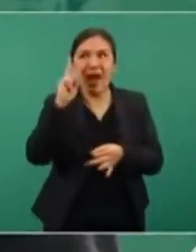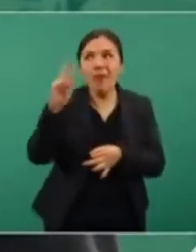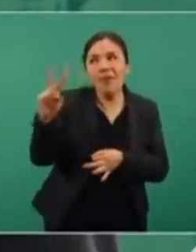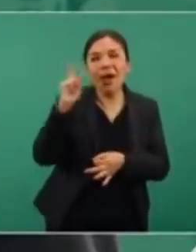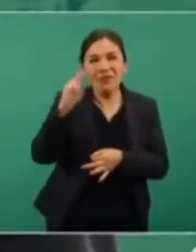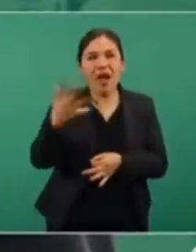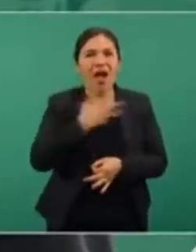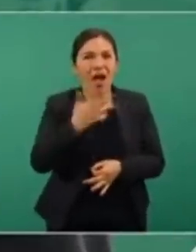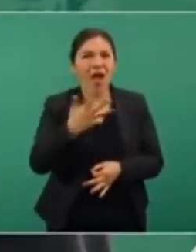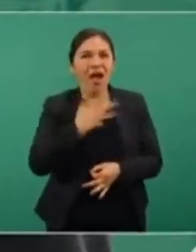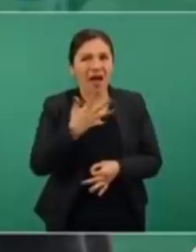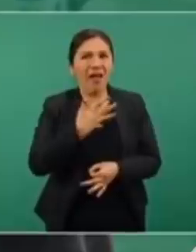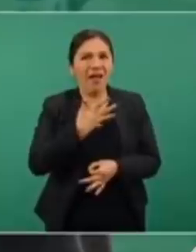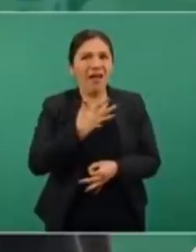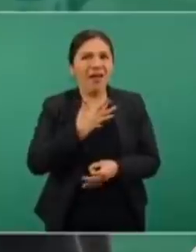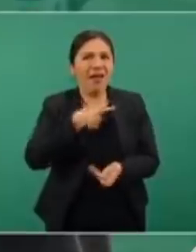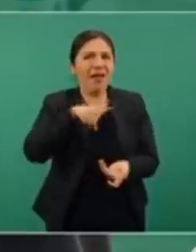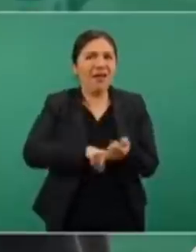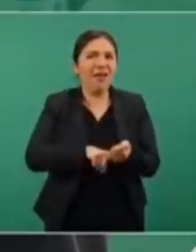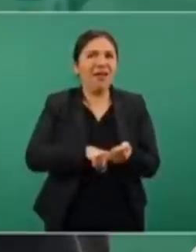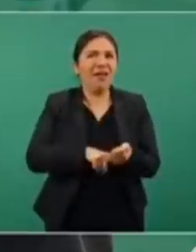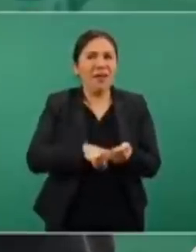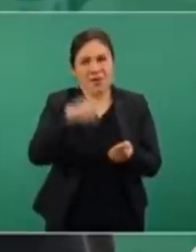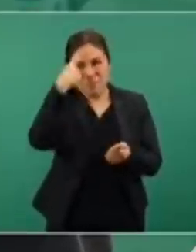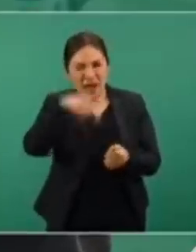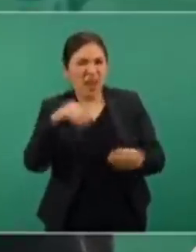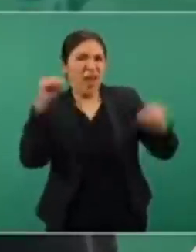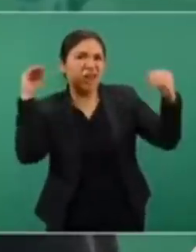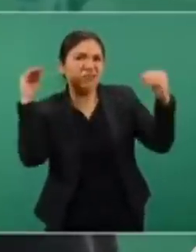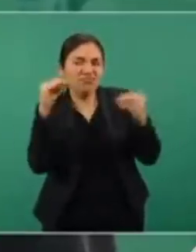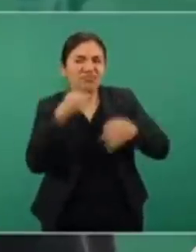en el debate